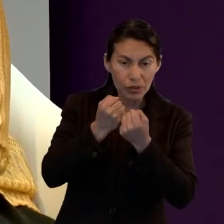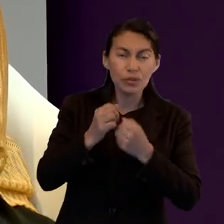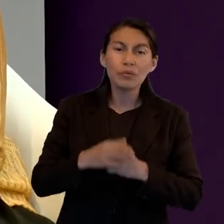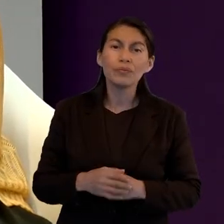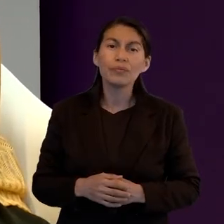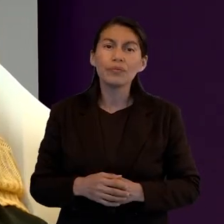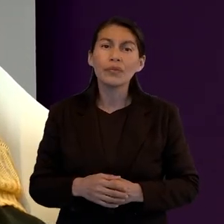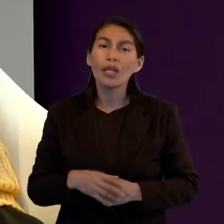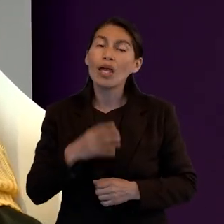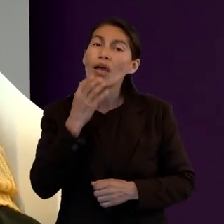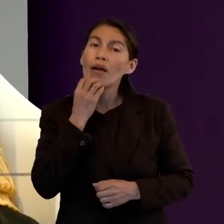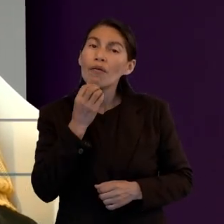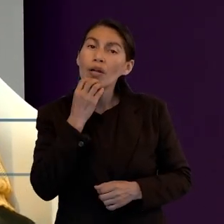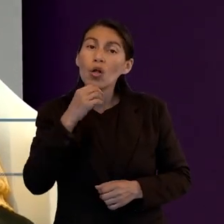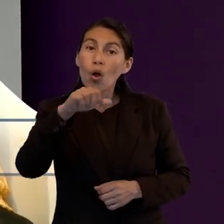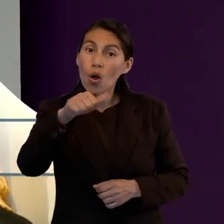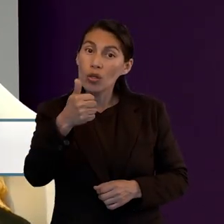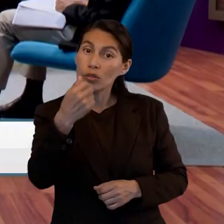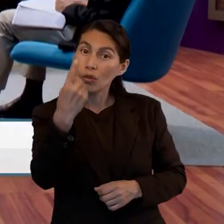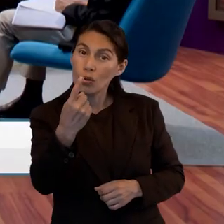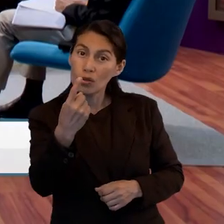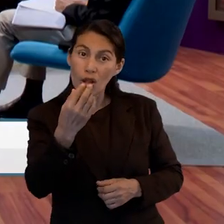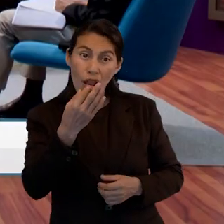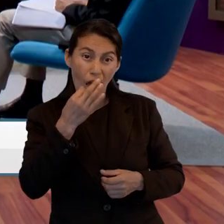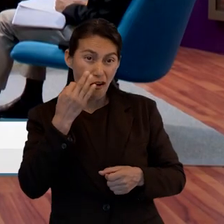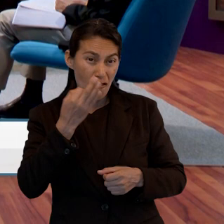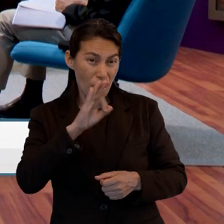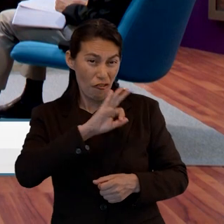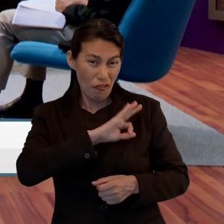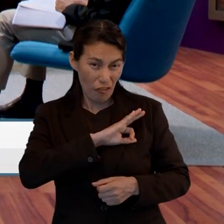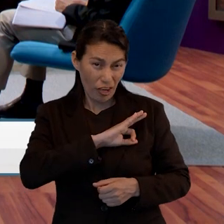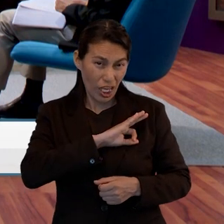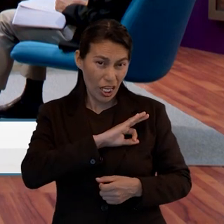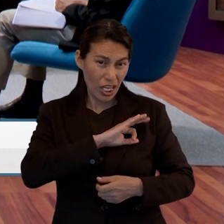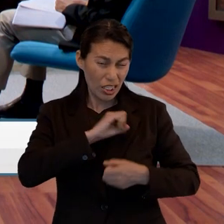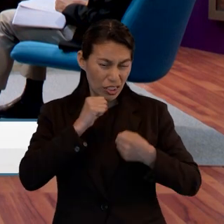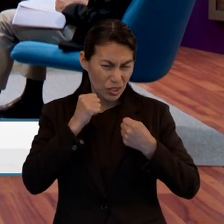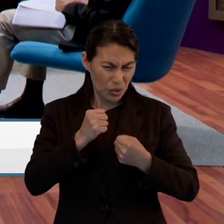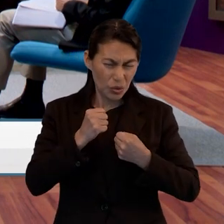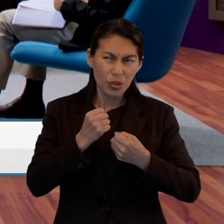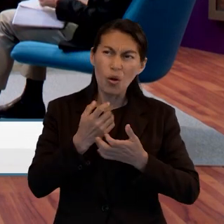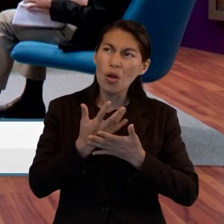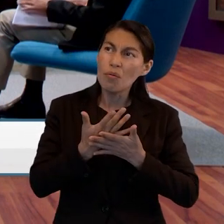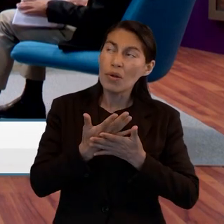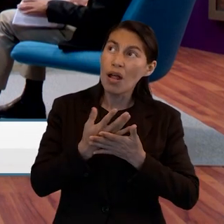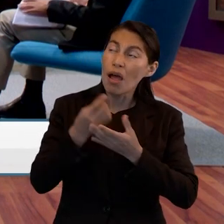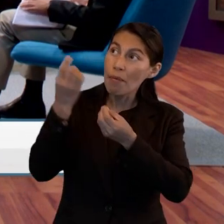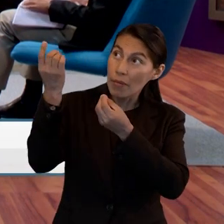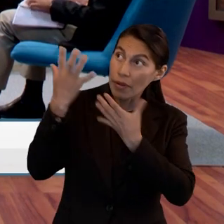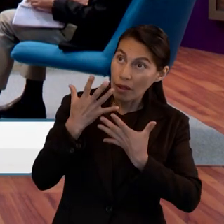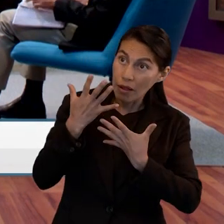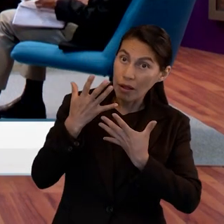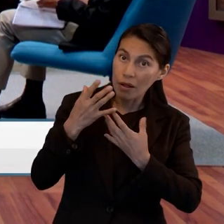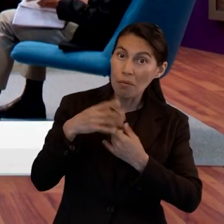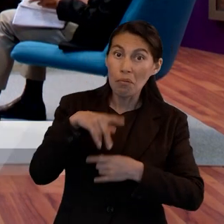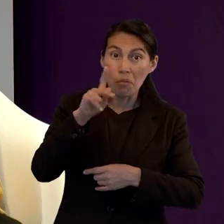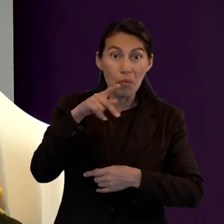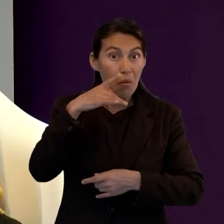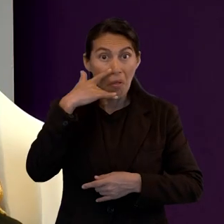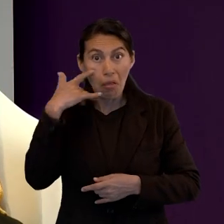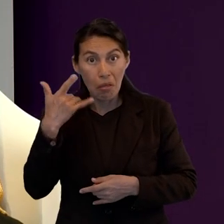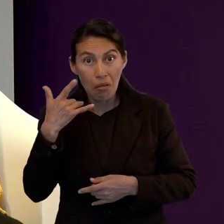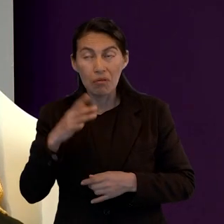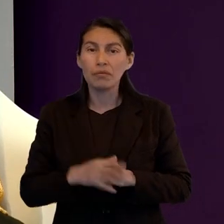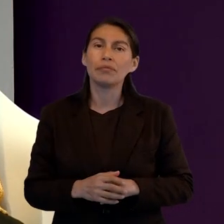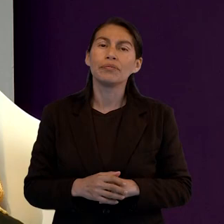Hebreos, Hebreos 11.1, dice, es pues la fe, la certeza de lo que se espera, la convicción de lo que no se ve. Y nosotros conocemos que Hebreos, pues